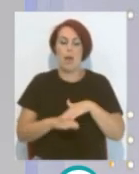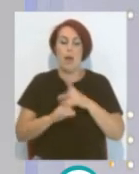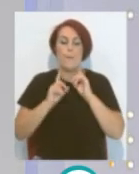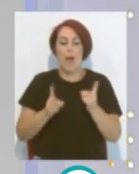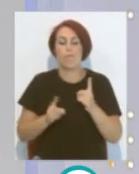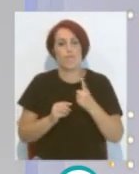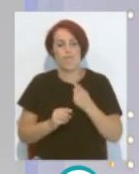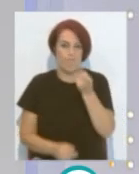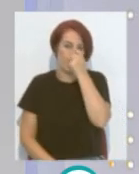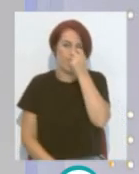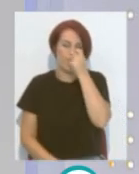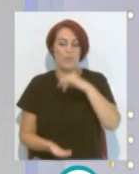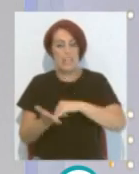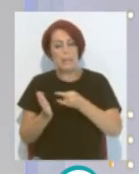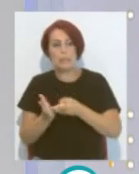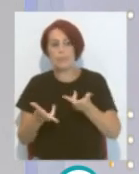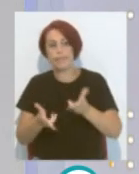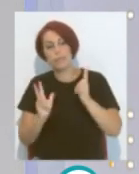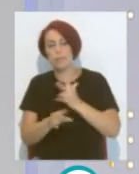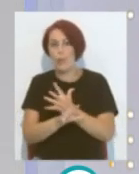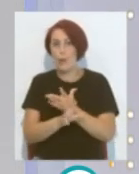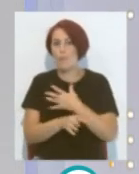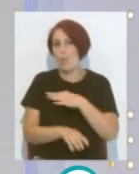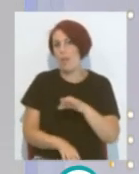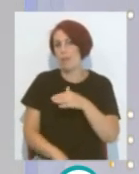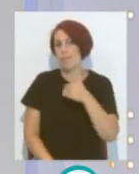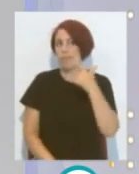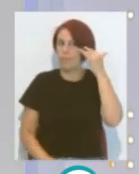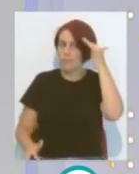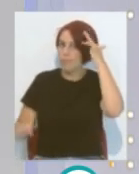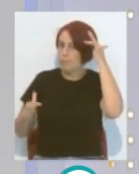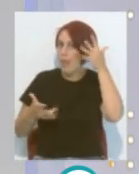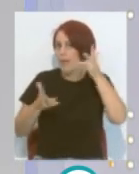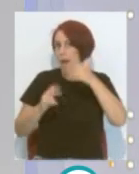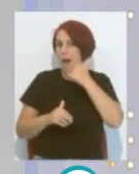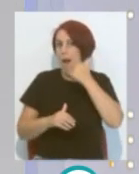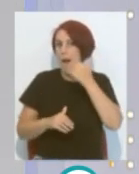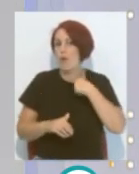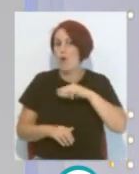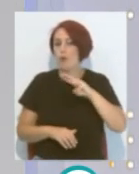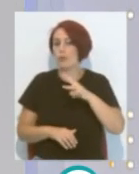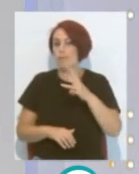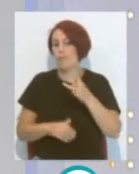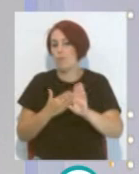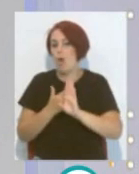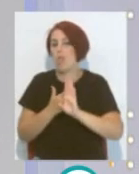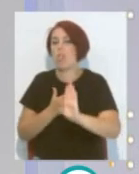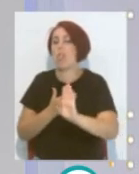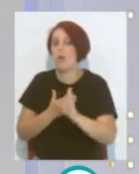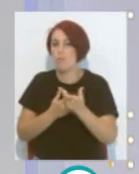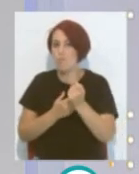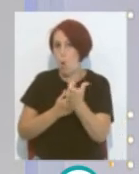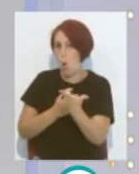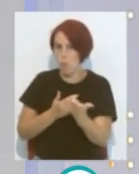los técnicos sí que le permiten a sus jugadores Que tengan algo más de imaginación y de libertad De tres cuartos de campo hacia adelante Pero